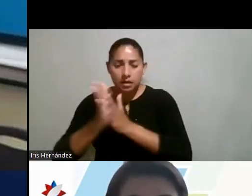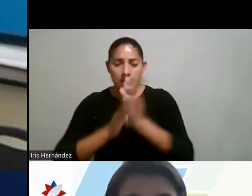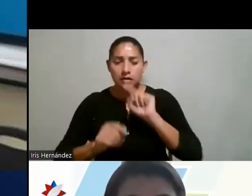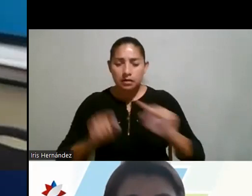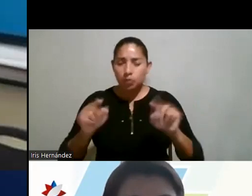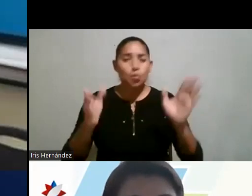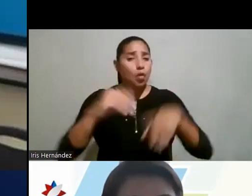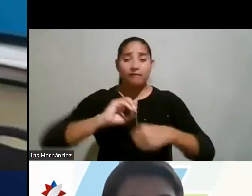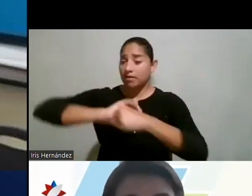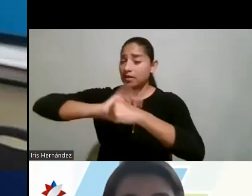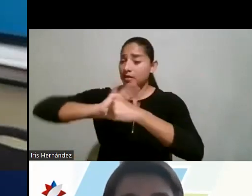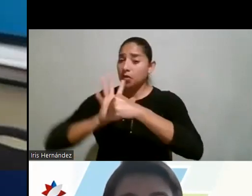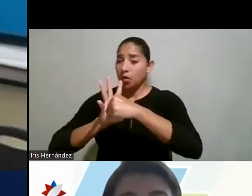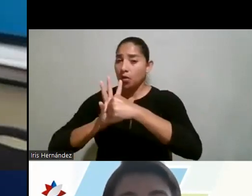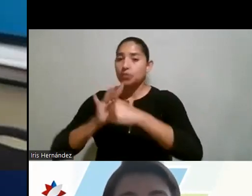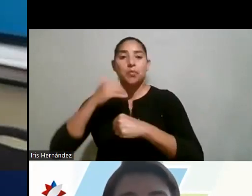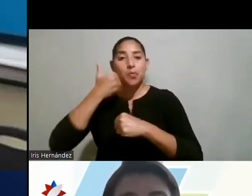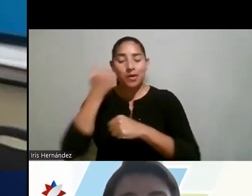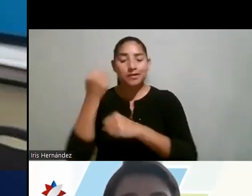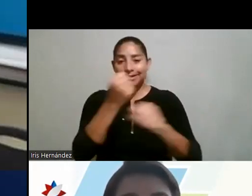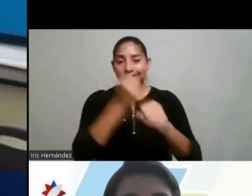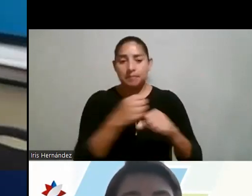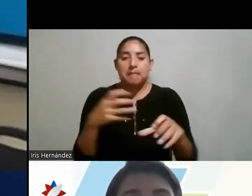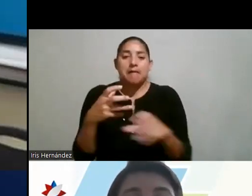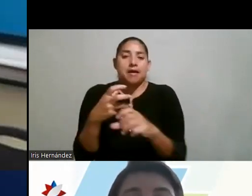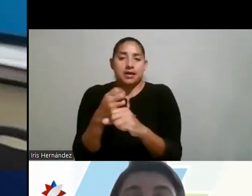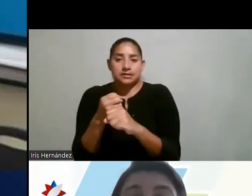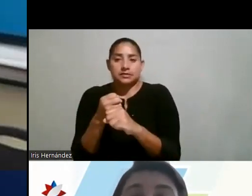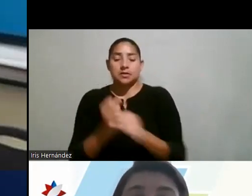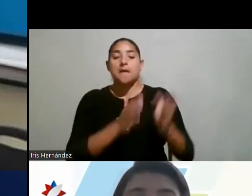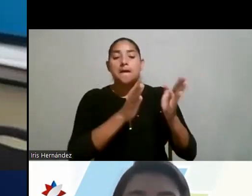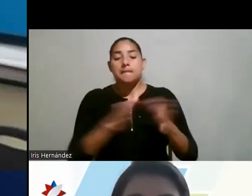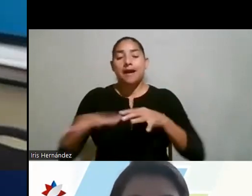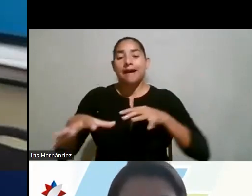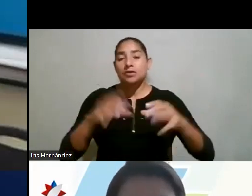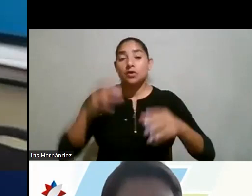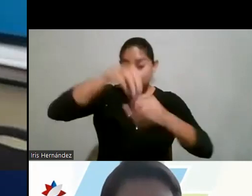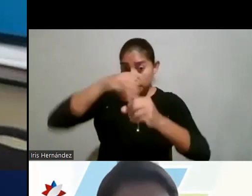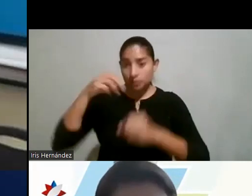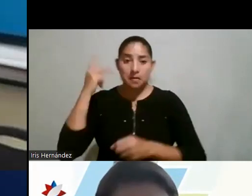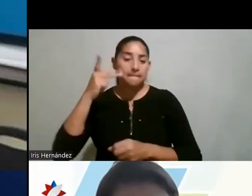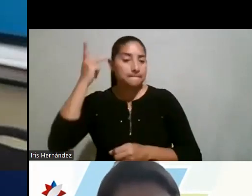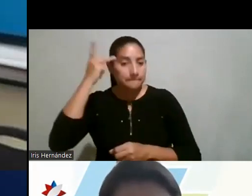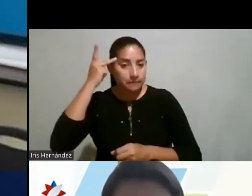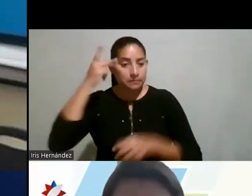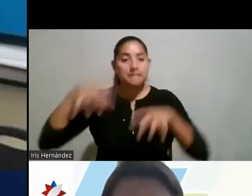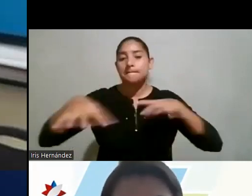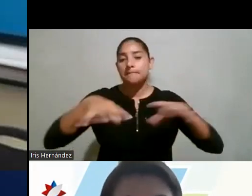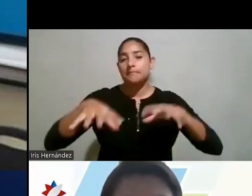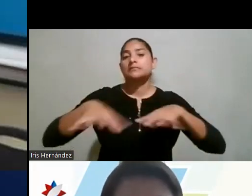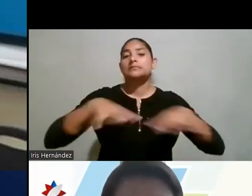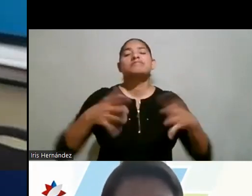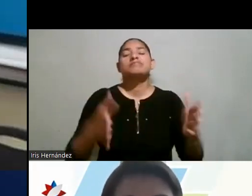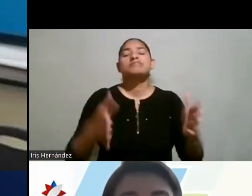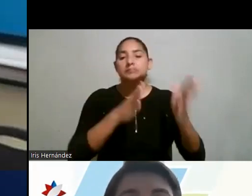no había pandemia, entonces eso nos facilitó para poder formular estos planes de acción de la política. Y el plan de acción está